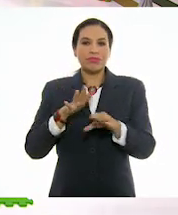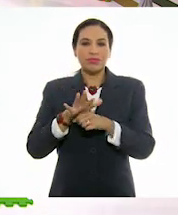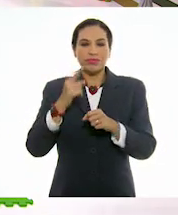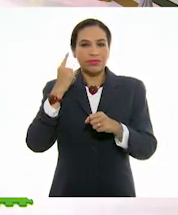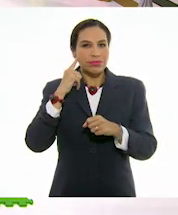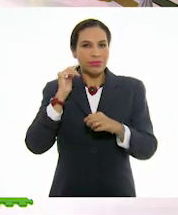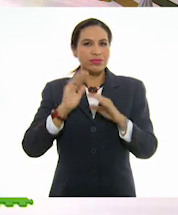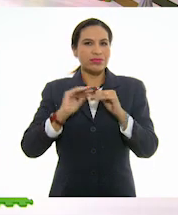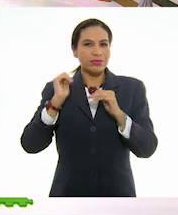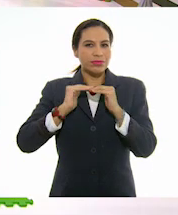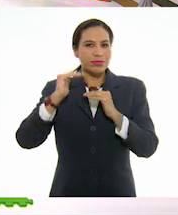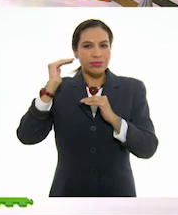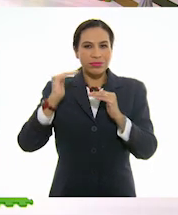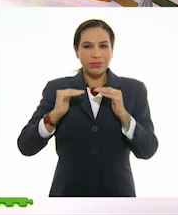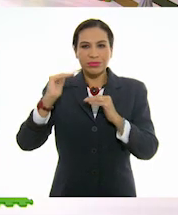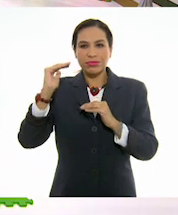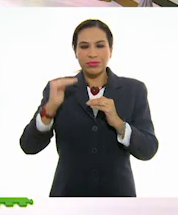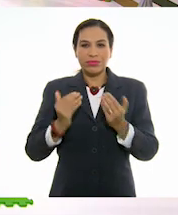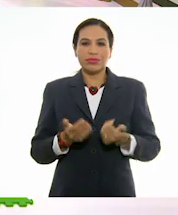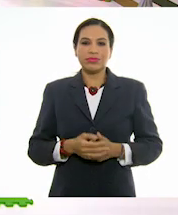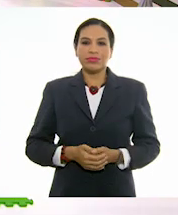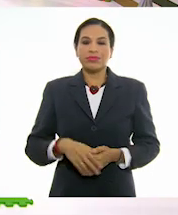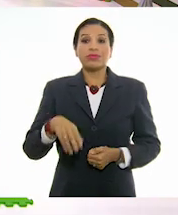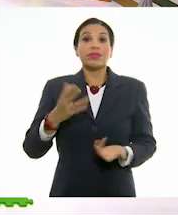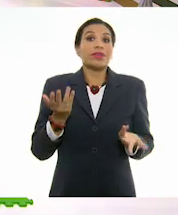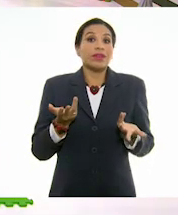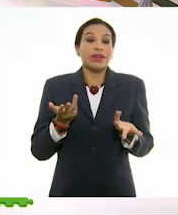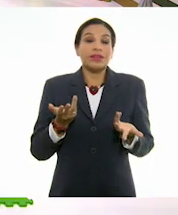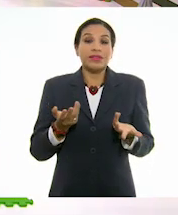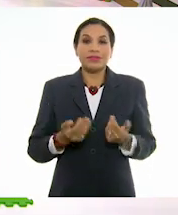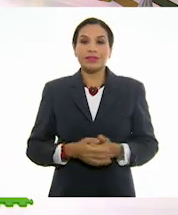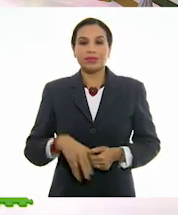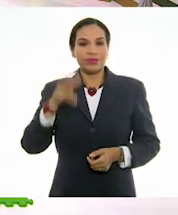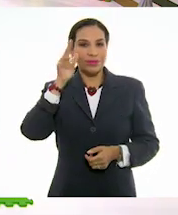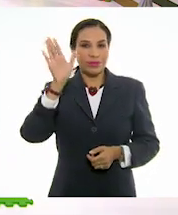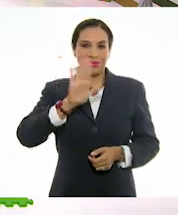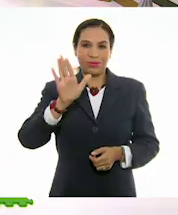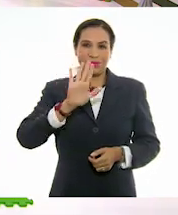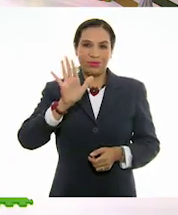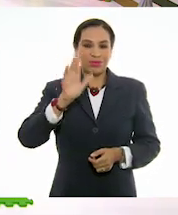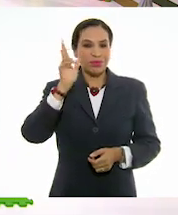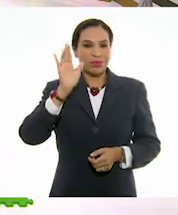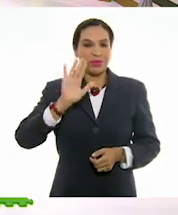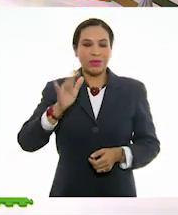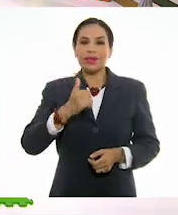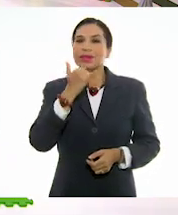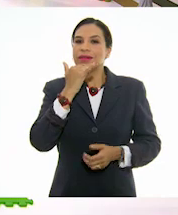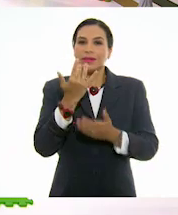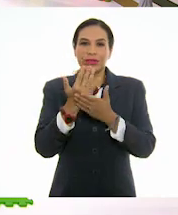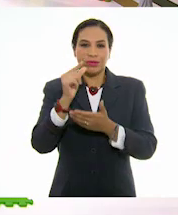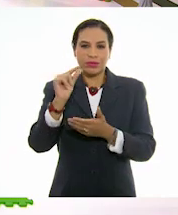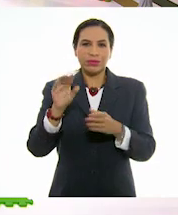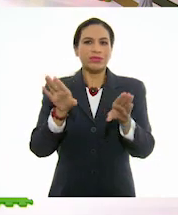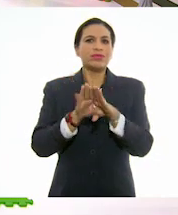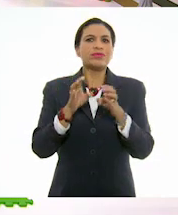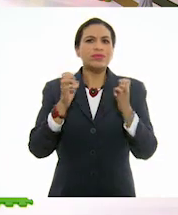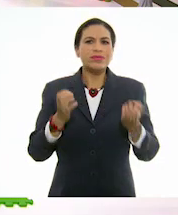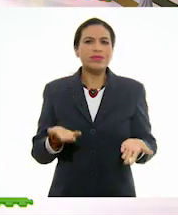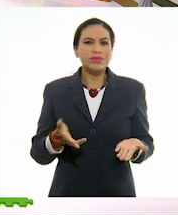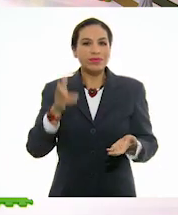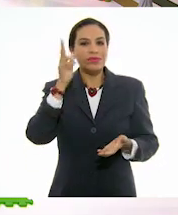tonalidad de... ¡Ay! Hola, hola, hola. A ver, permítanme un segundo. ¿Cómo están?